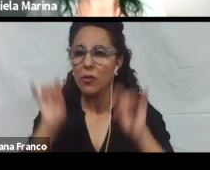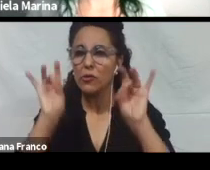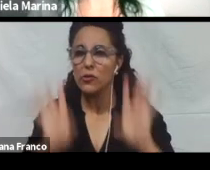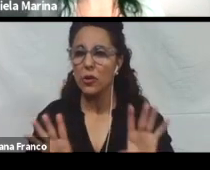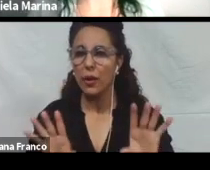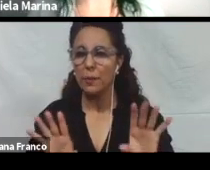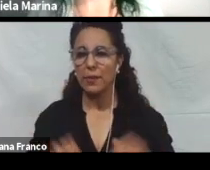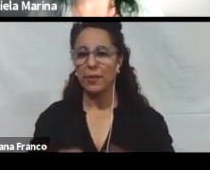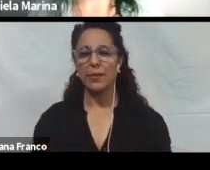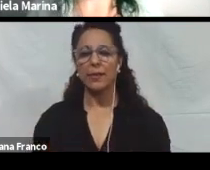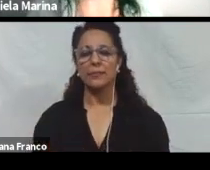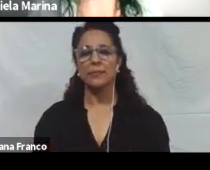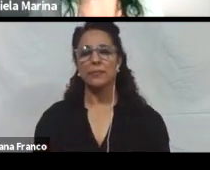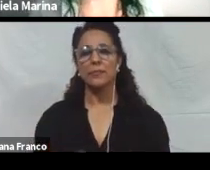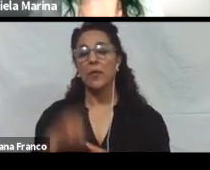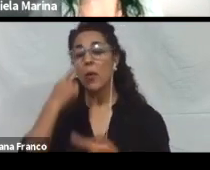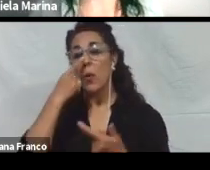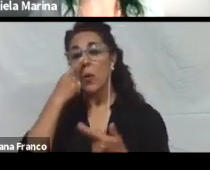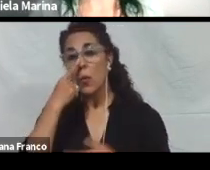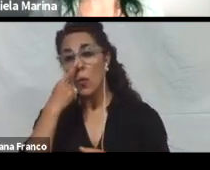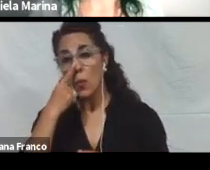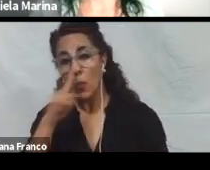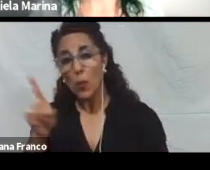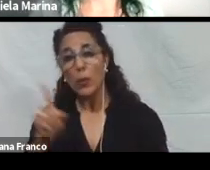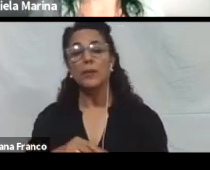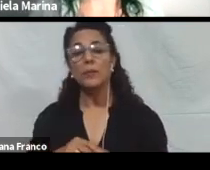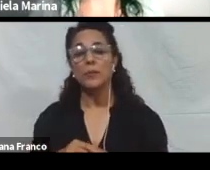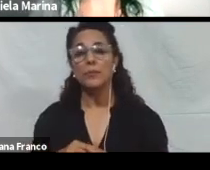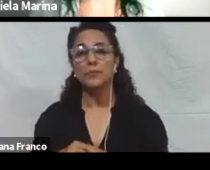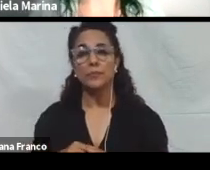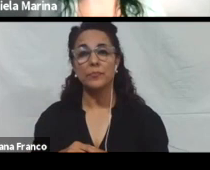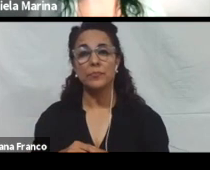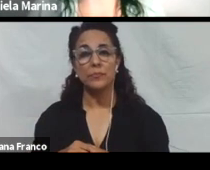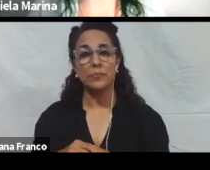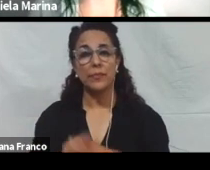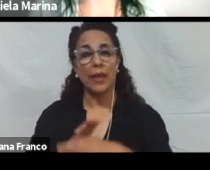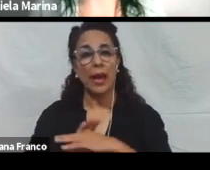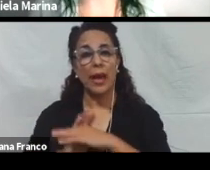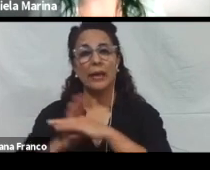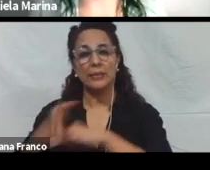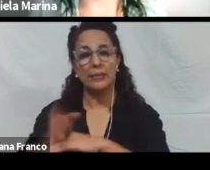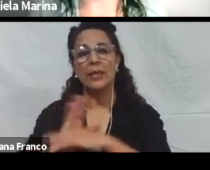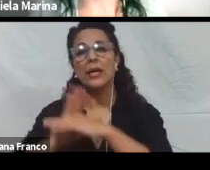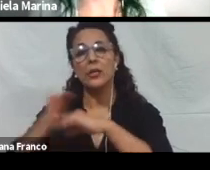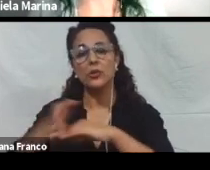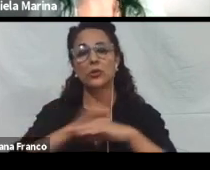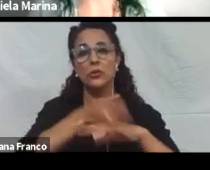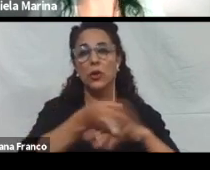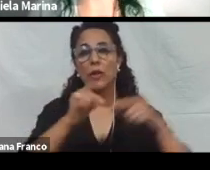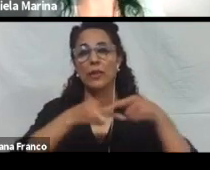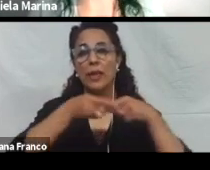Y por último, integrar el acceso a las tecnologías y herramientas.